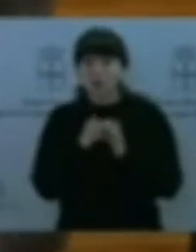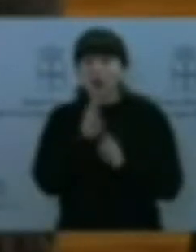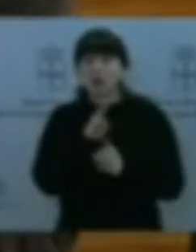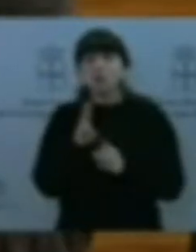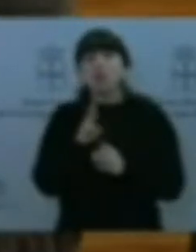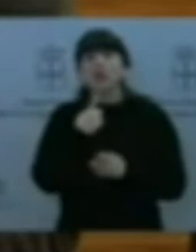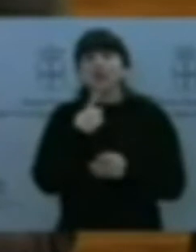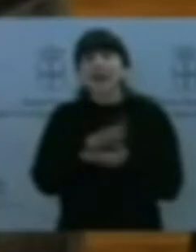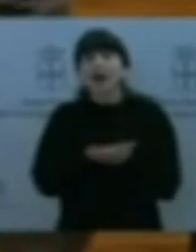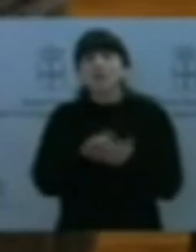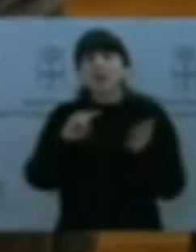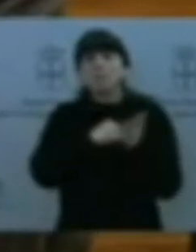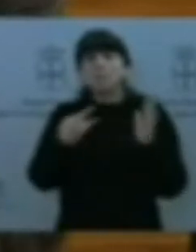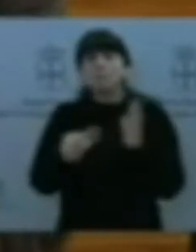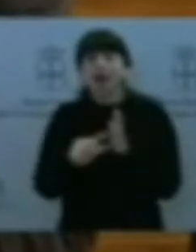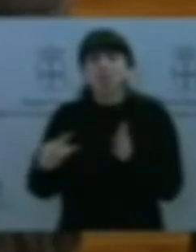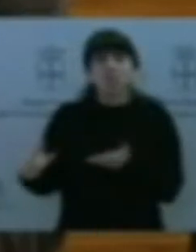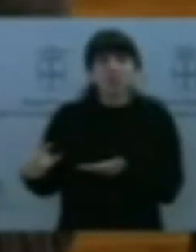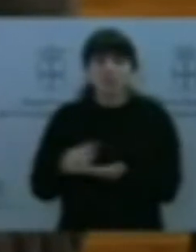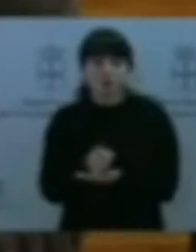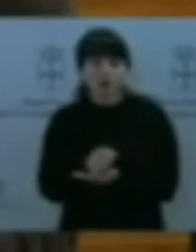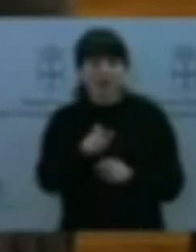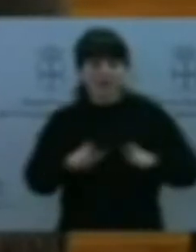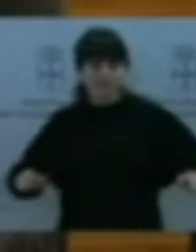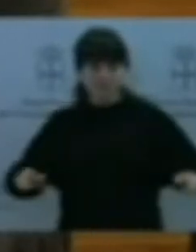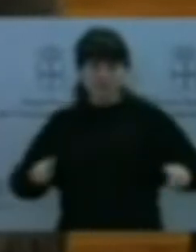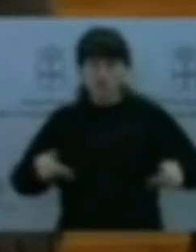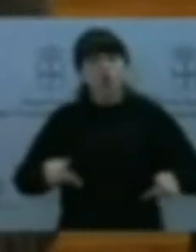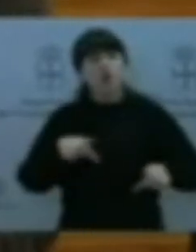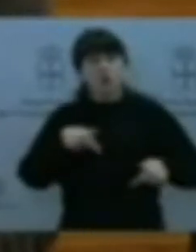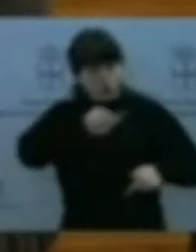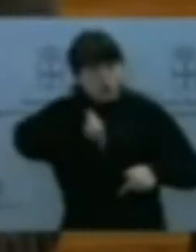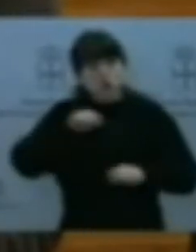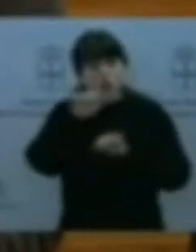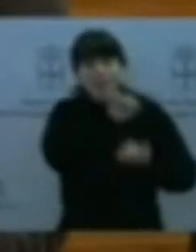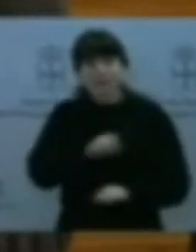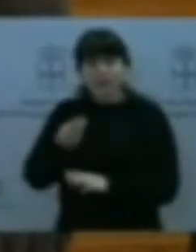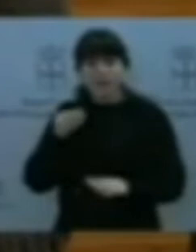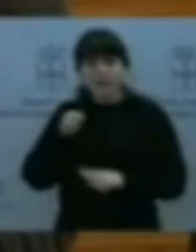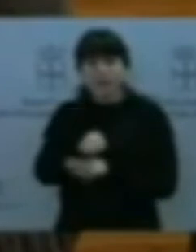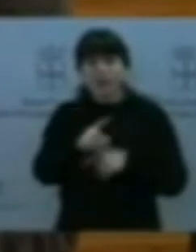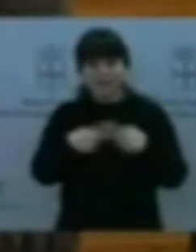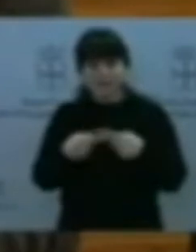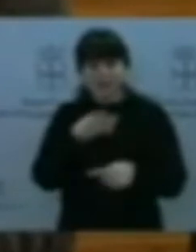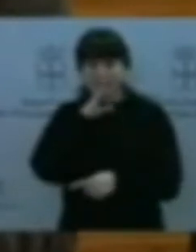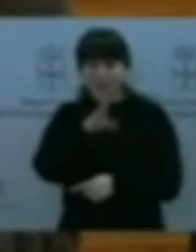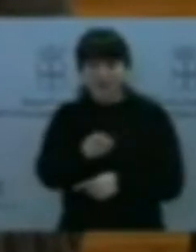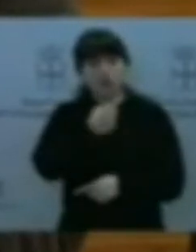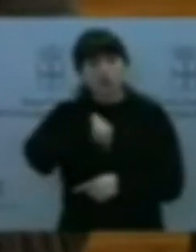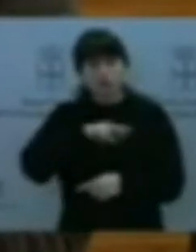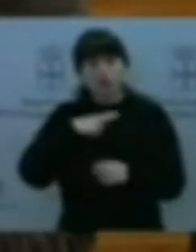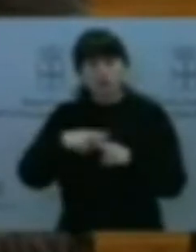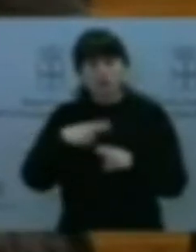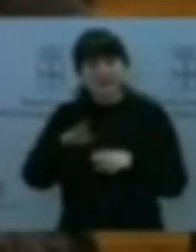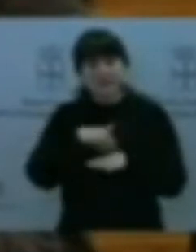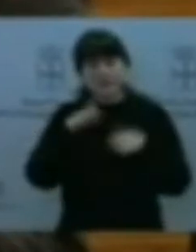medidas que se van a conseguir. Nosotros defendemos las ayudas directas a las familias, nosotros defendemos las políticas para las familias. Y una política para las